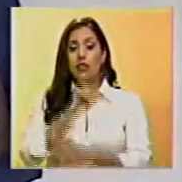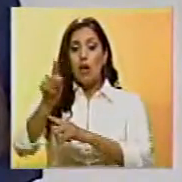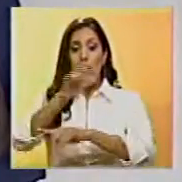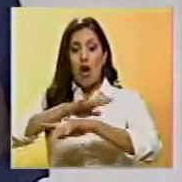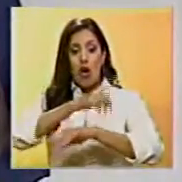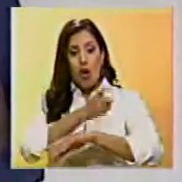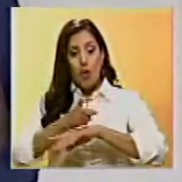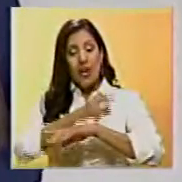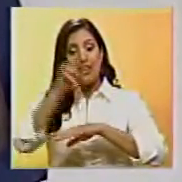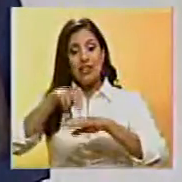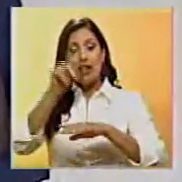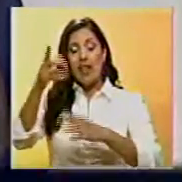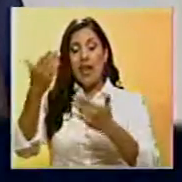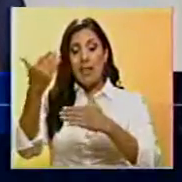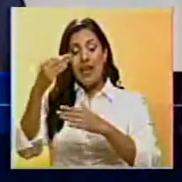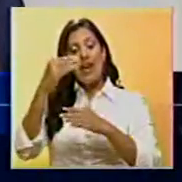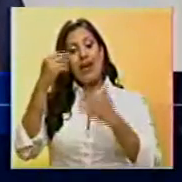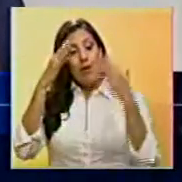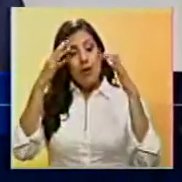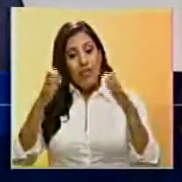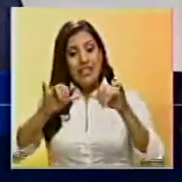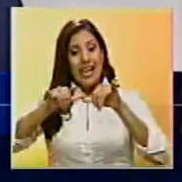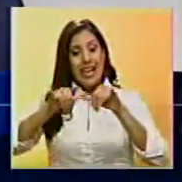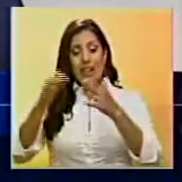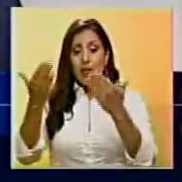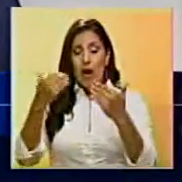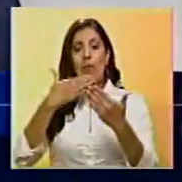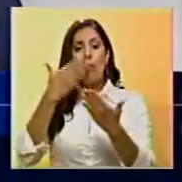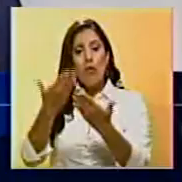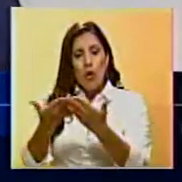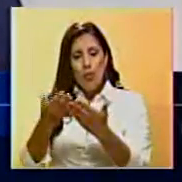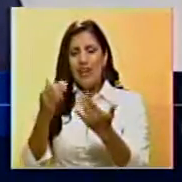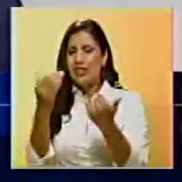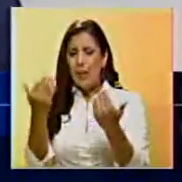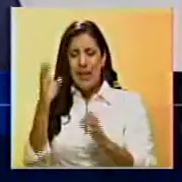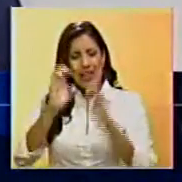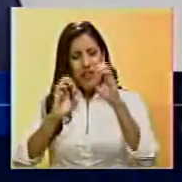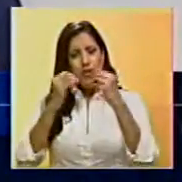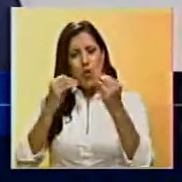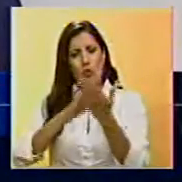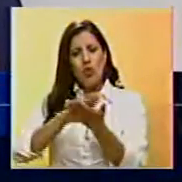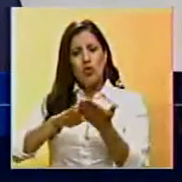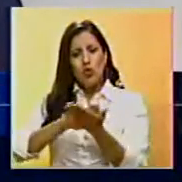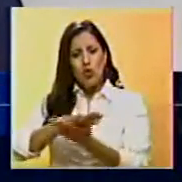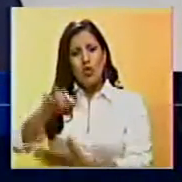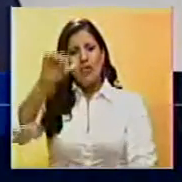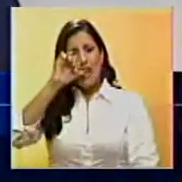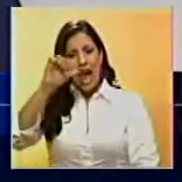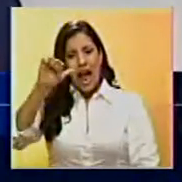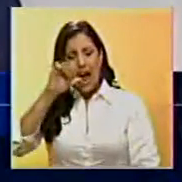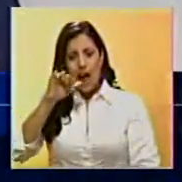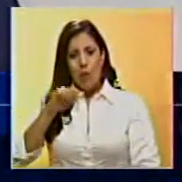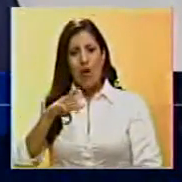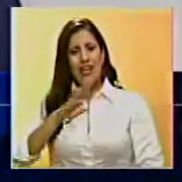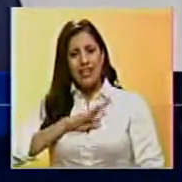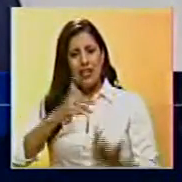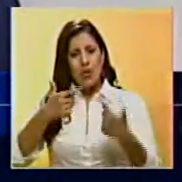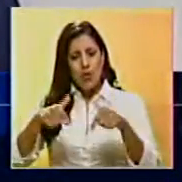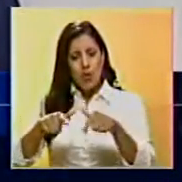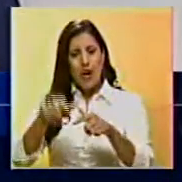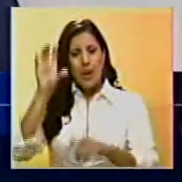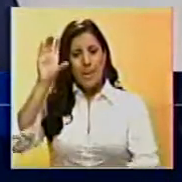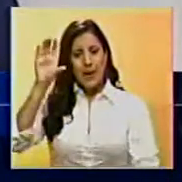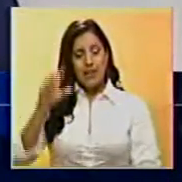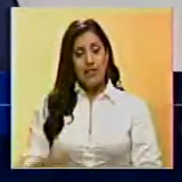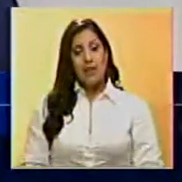Nacional convocar a los profesionales de este gremio para presentar propuestas y evaluar posibles soluciones ante las problemáticas que se viven en el